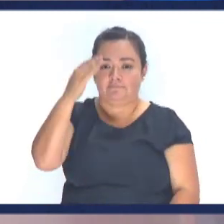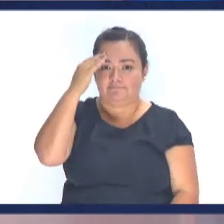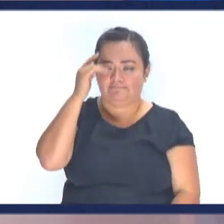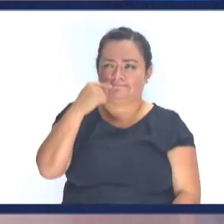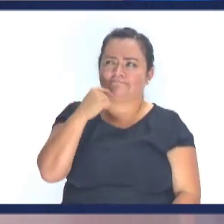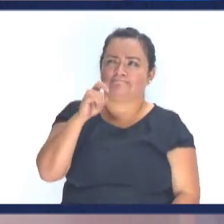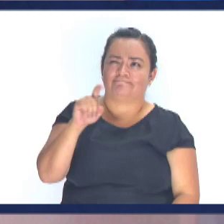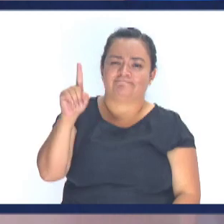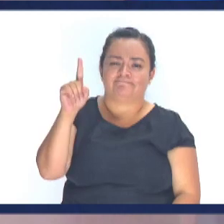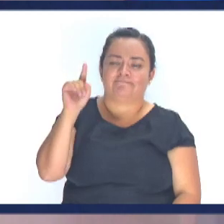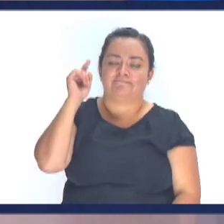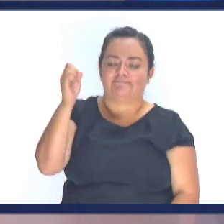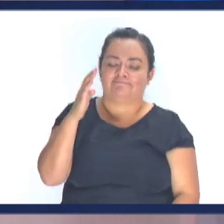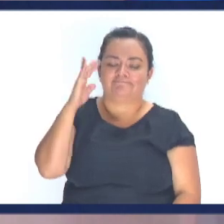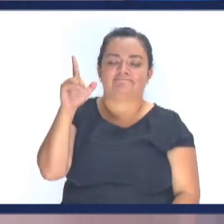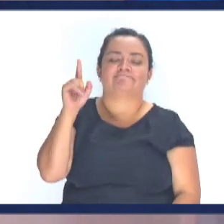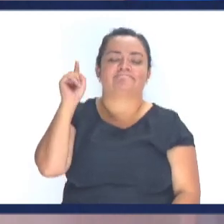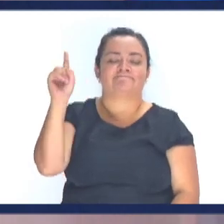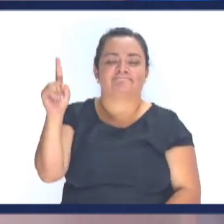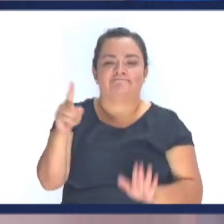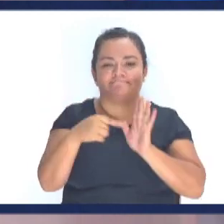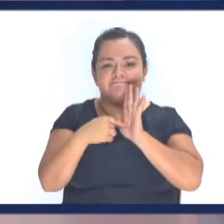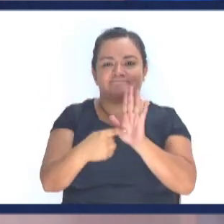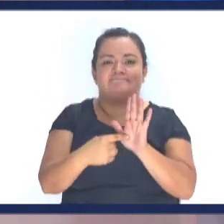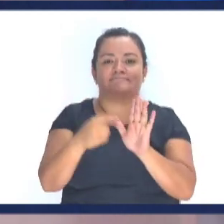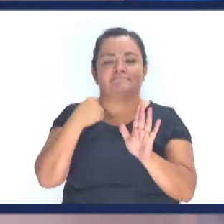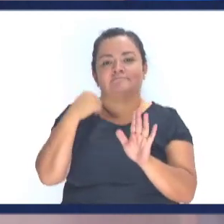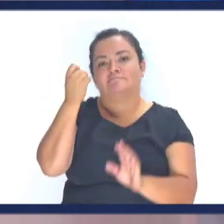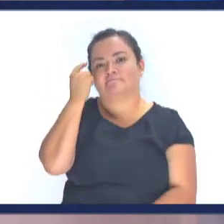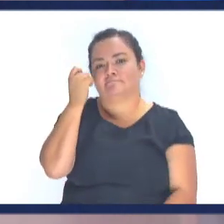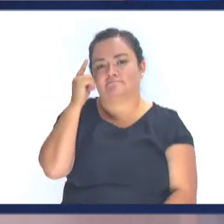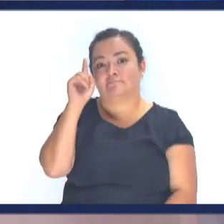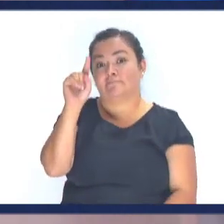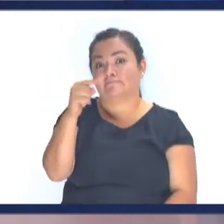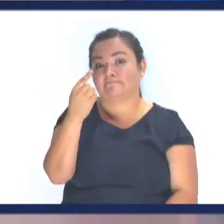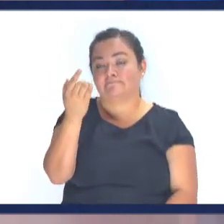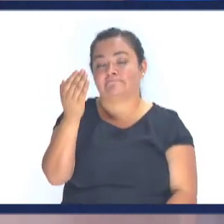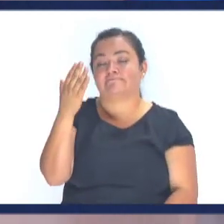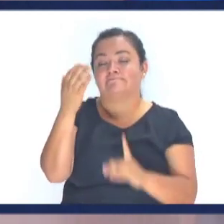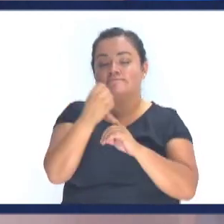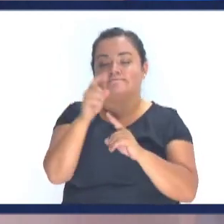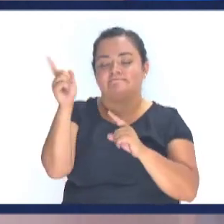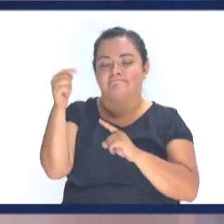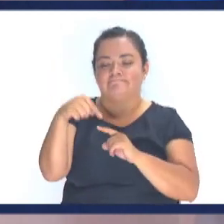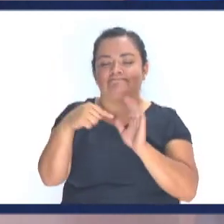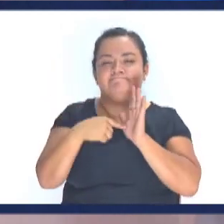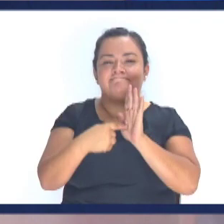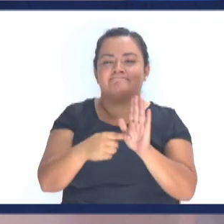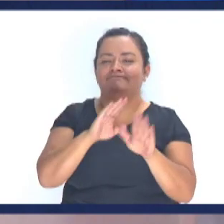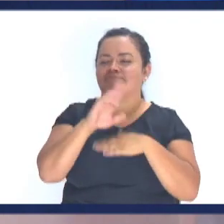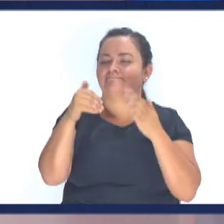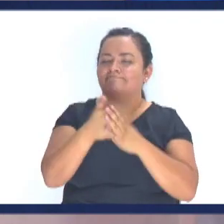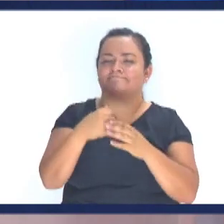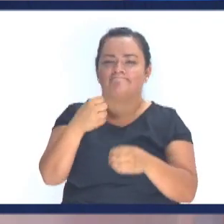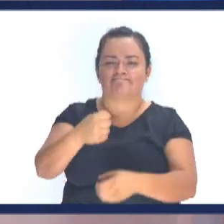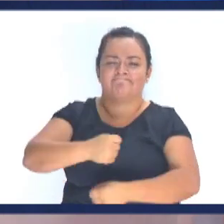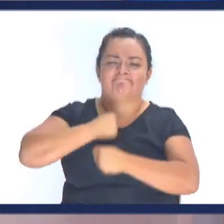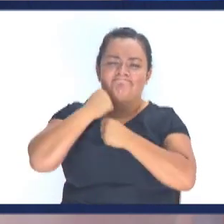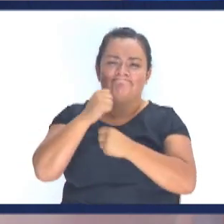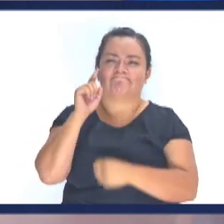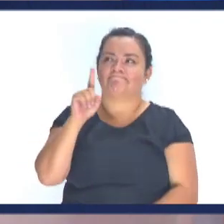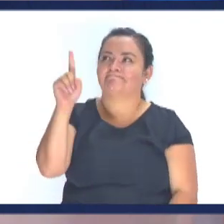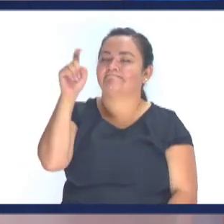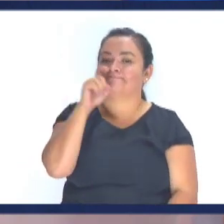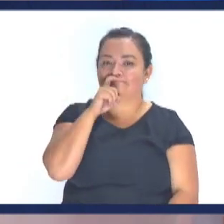conozco A Dios Porque conozco A Cristo Yo entiendo Que lo primero Que Él vino a hacer Fue a revelar Toda la autoridad Del